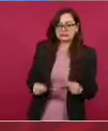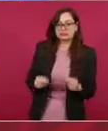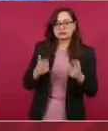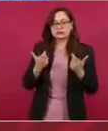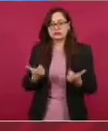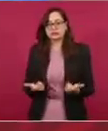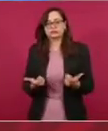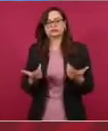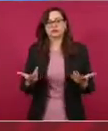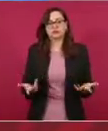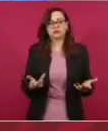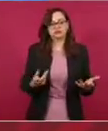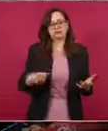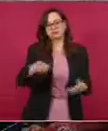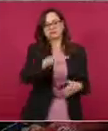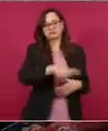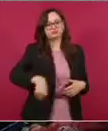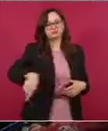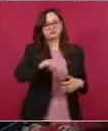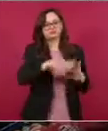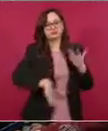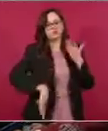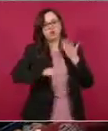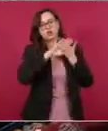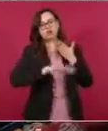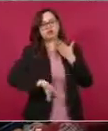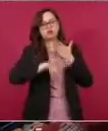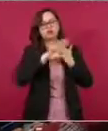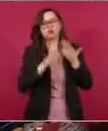Claudio X. González, todos los que promovieron los amparos, pues ya no. ¡Gracias! ¡Gracias! ¡Gracias! ¡Gracias! ¡Gracias!